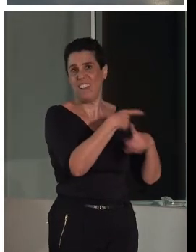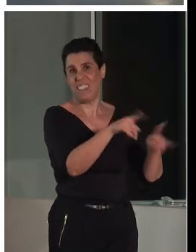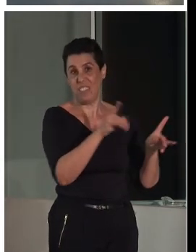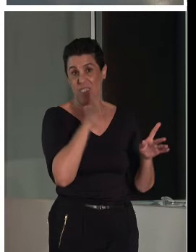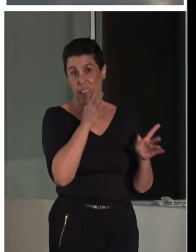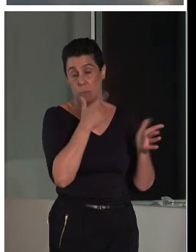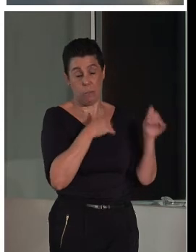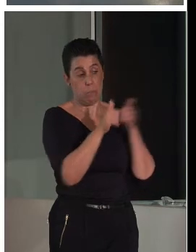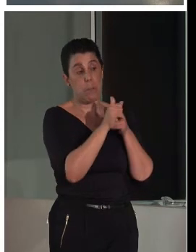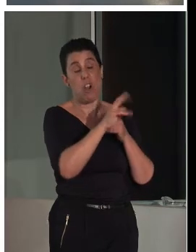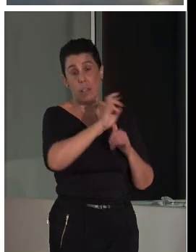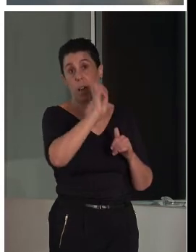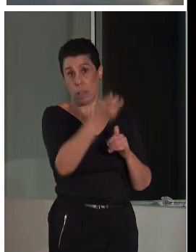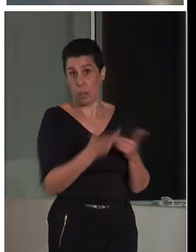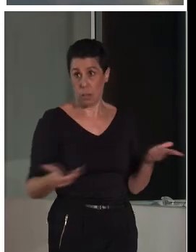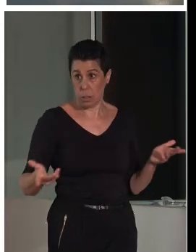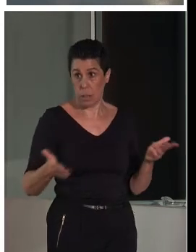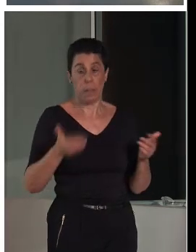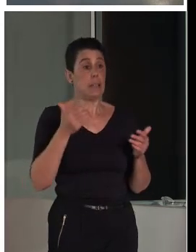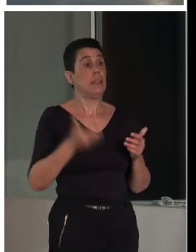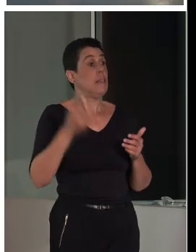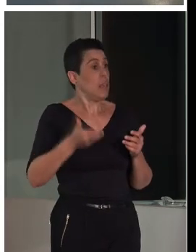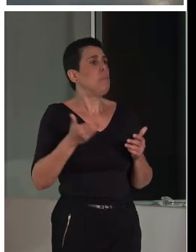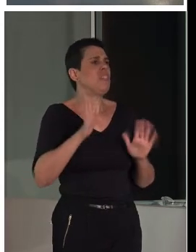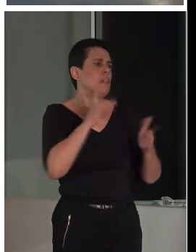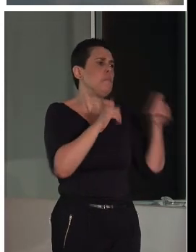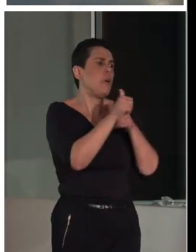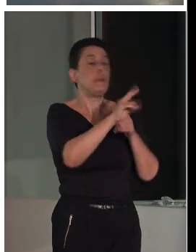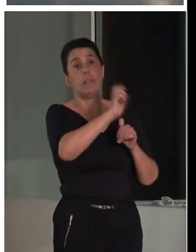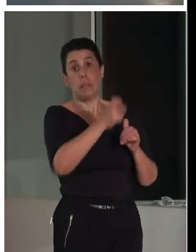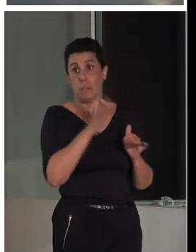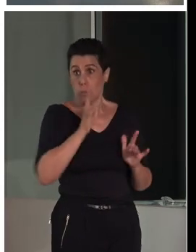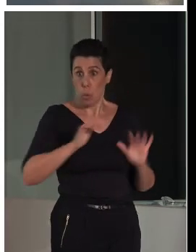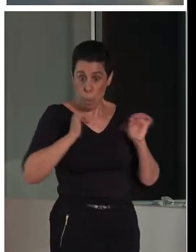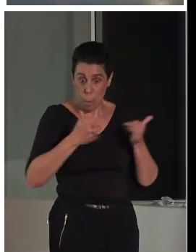prioridades. Es importante, pero hay otras prioridades. Entonces, ¿qué es lo primero que hemos empezado a trabajar?